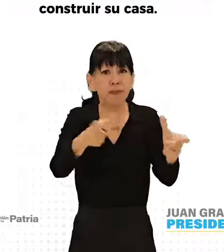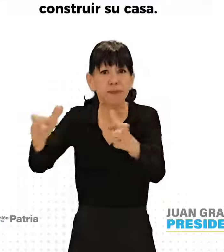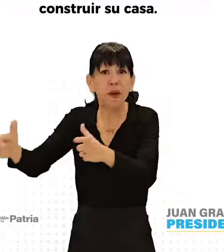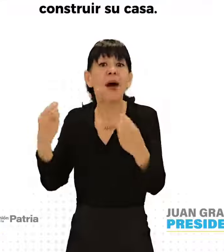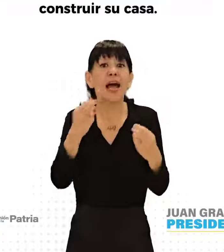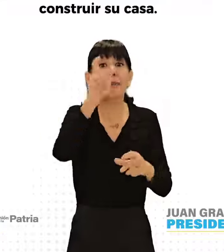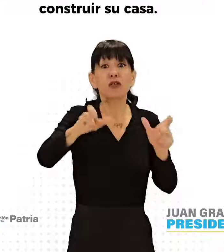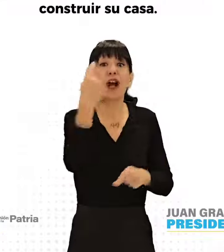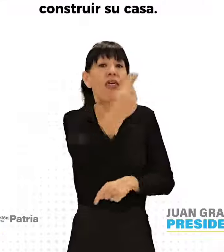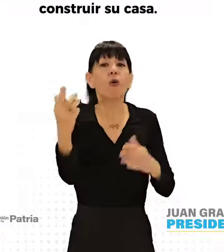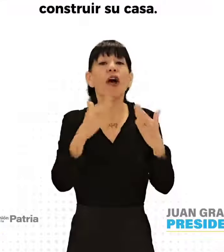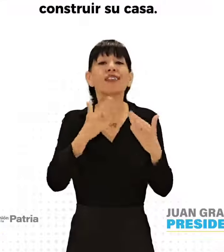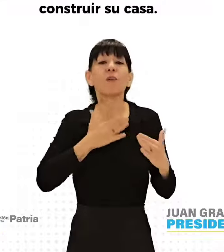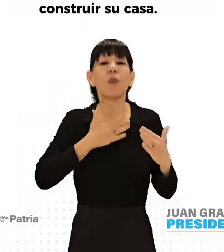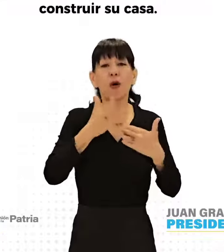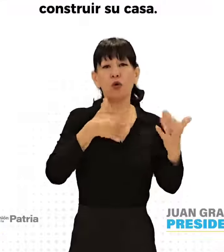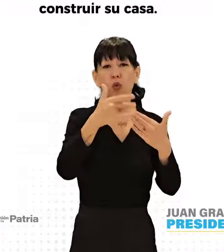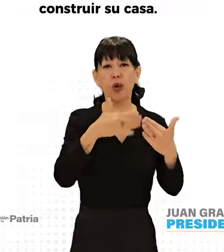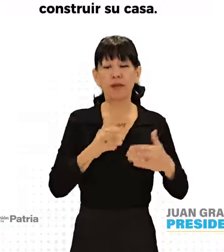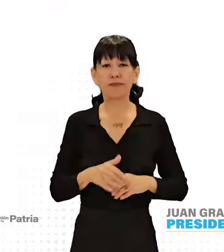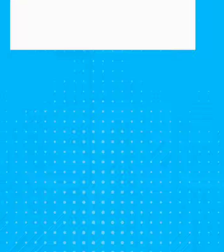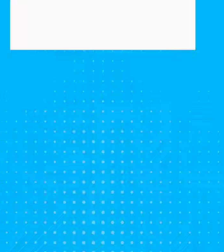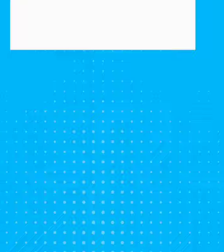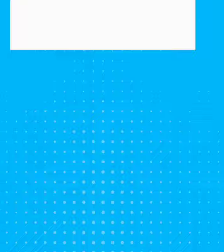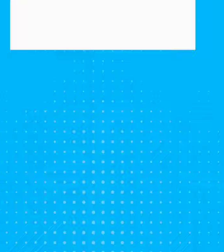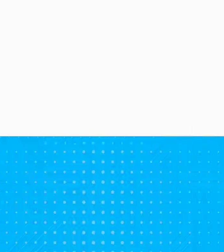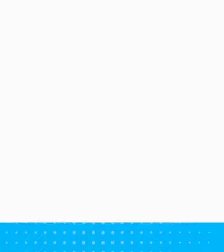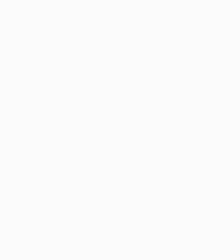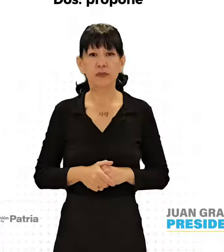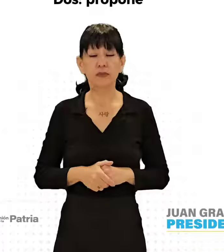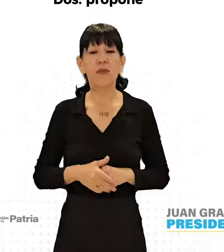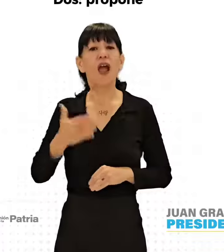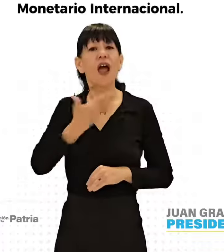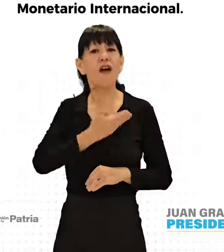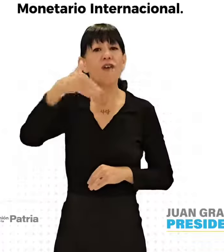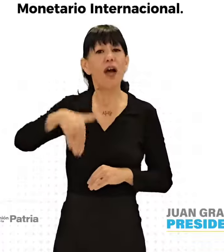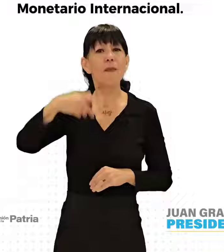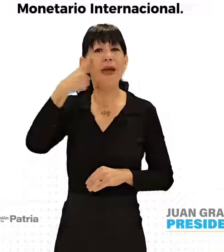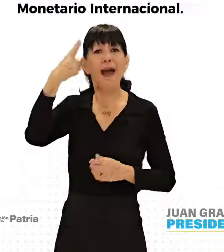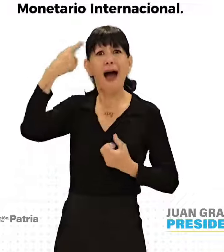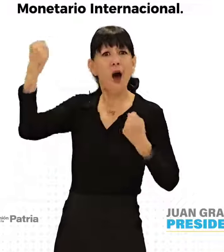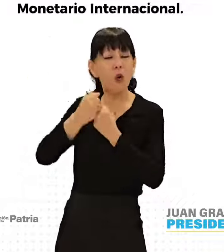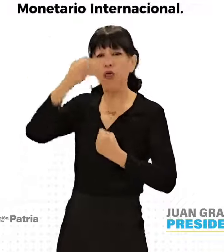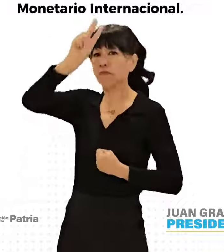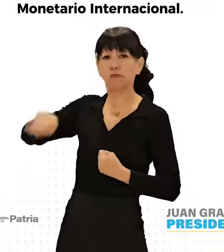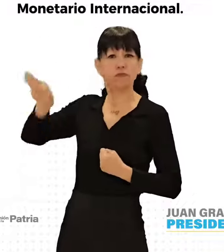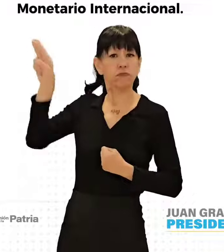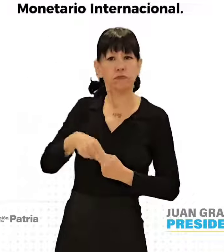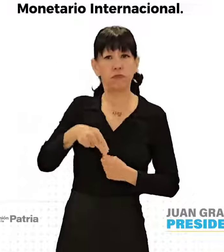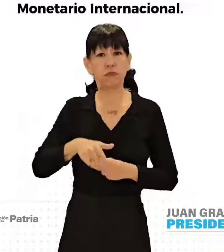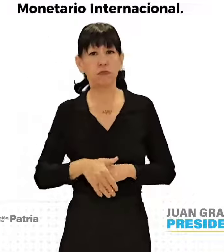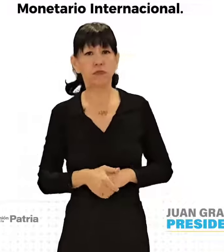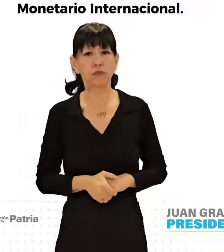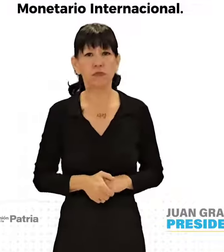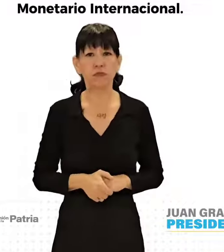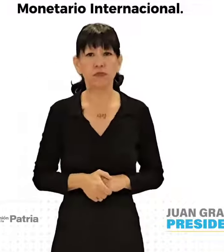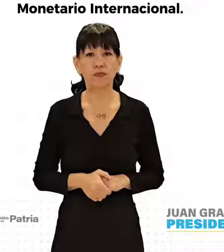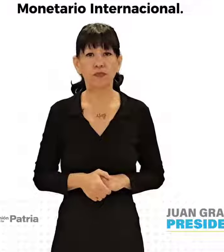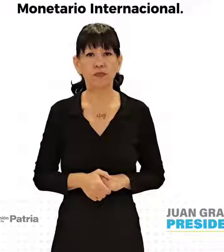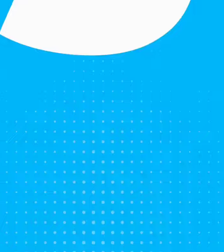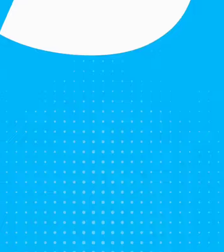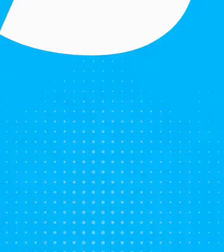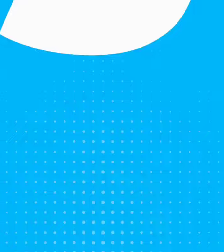que cada persona se pueda construir su casa. 2. Propone cancelar el acuerdo con el Fondo Monetario